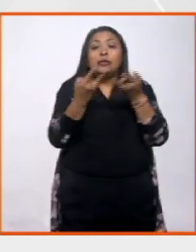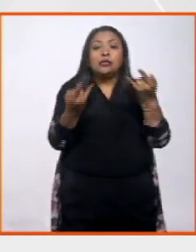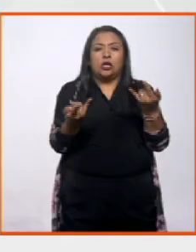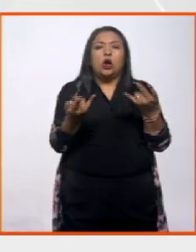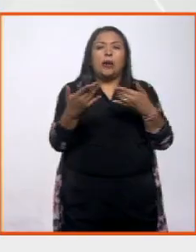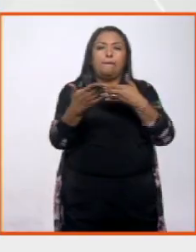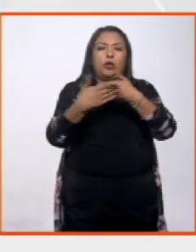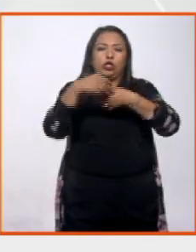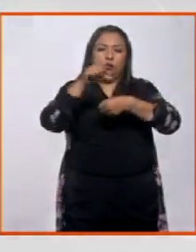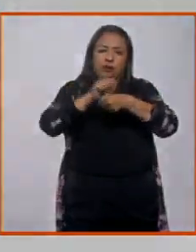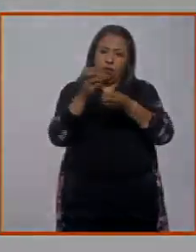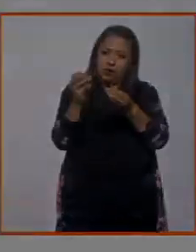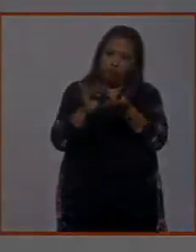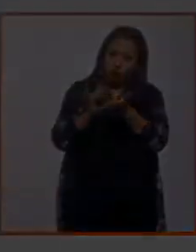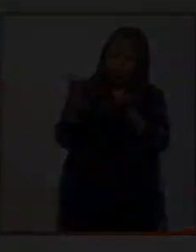la próxima semana. Muchísimas gracias, Edgardo.